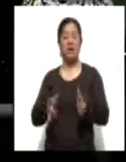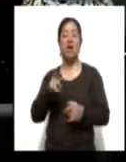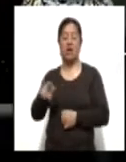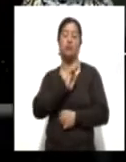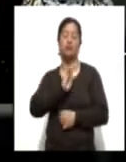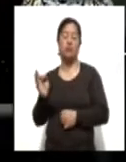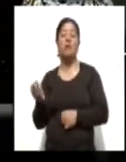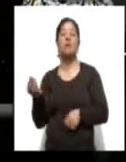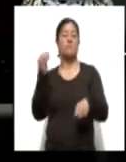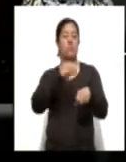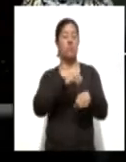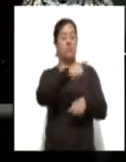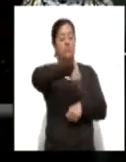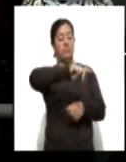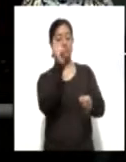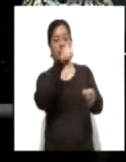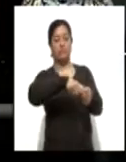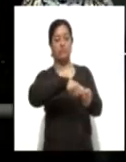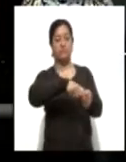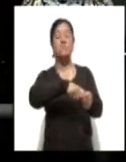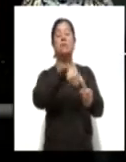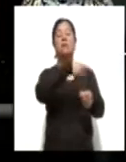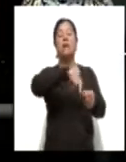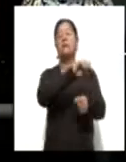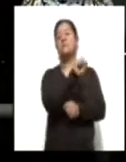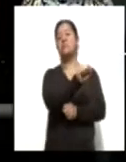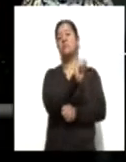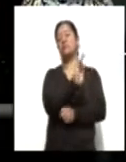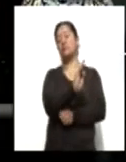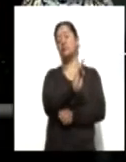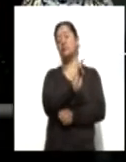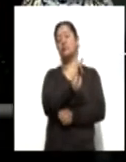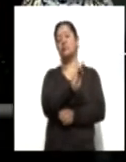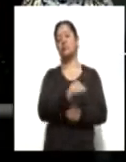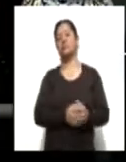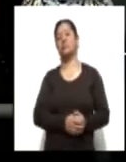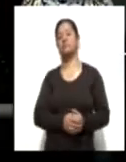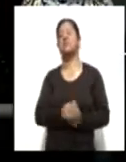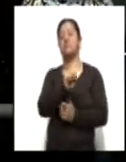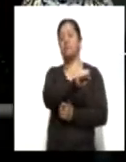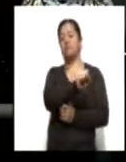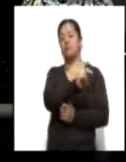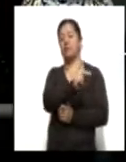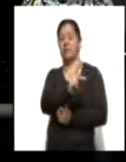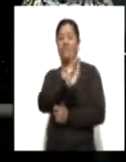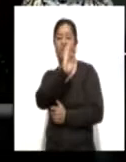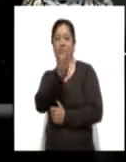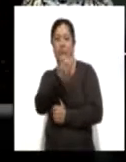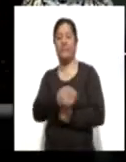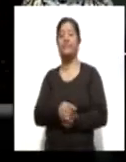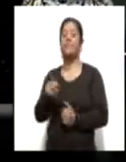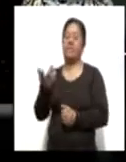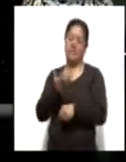un puesto dentro del Servicio de Protección Federal. Así es que la invitación es a que nos acompañen los